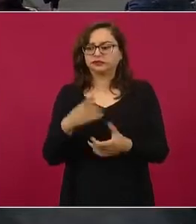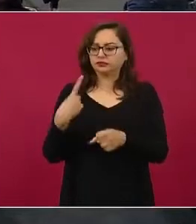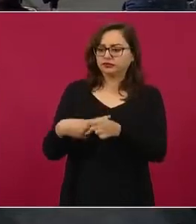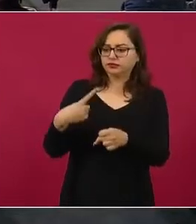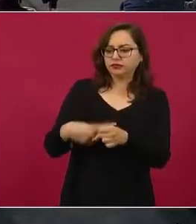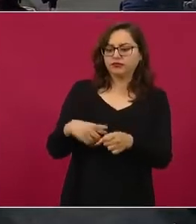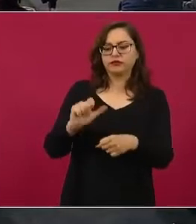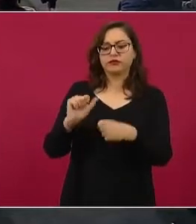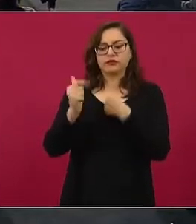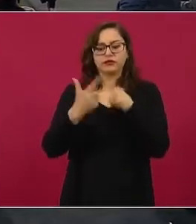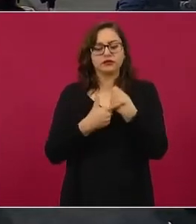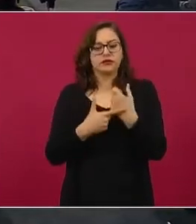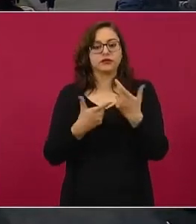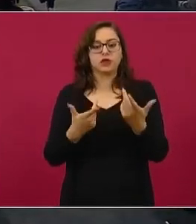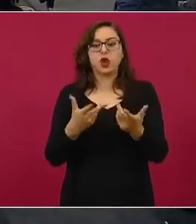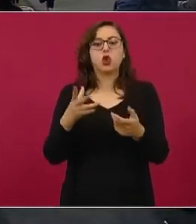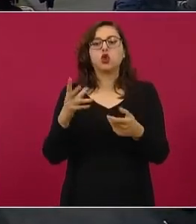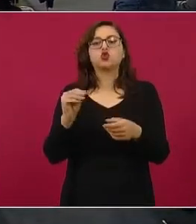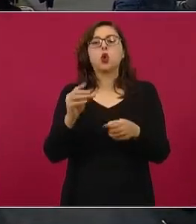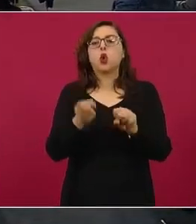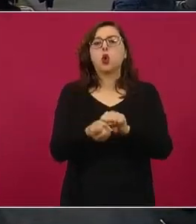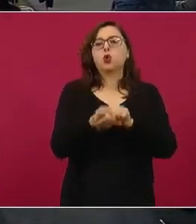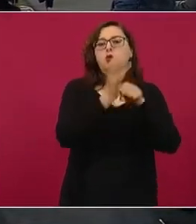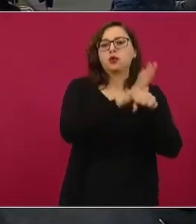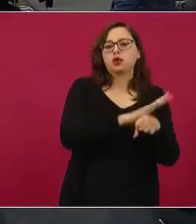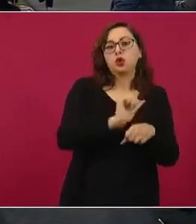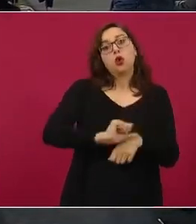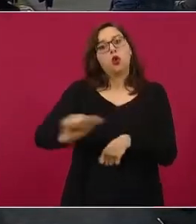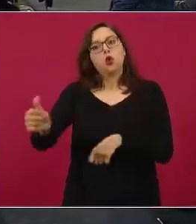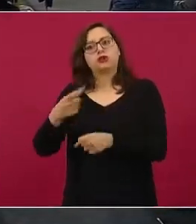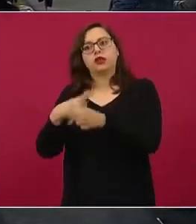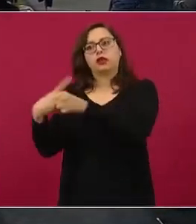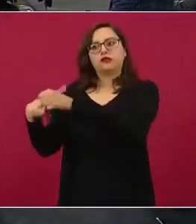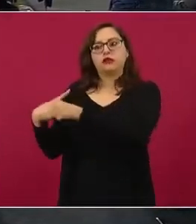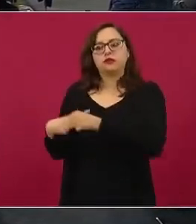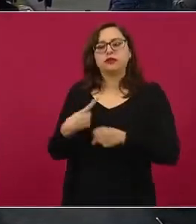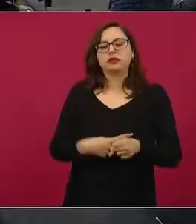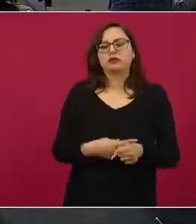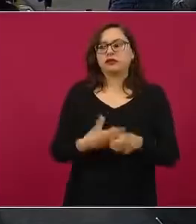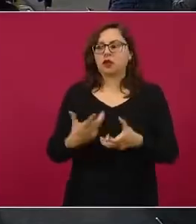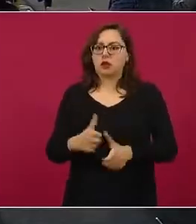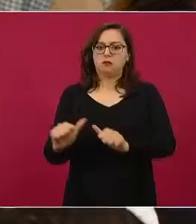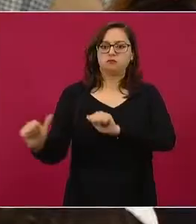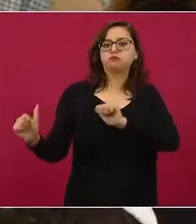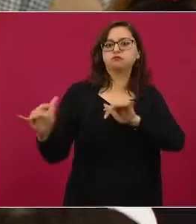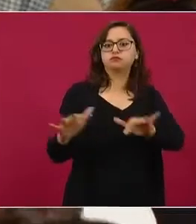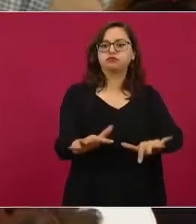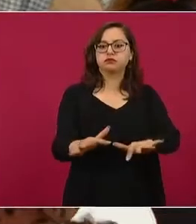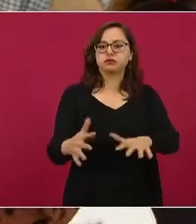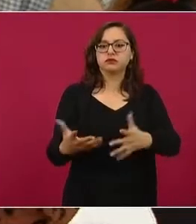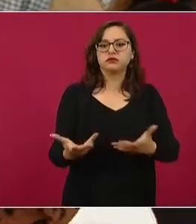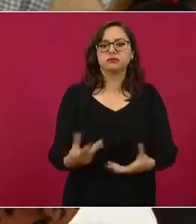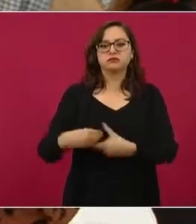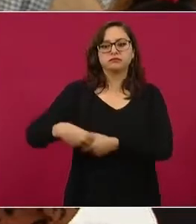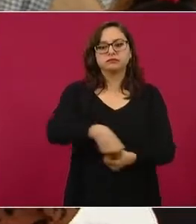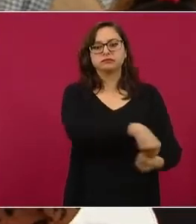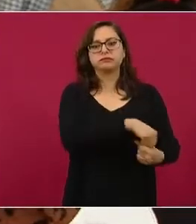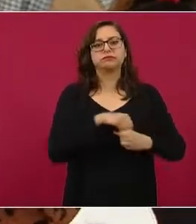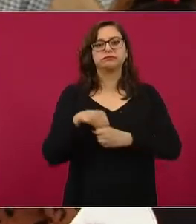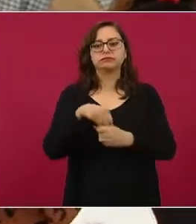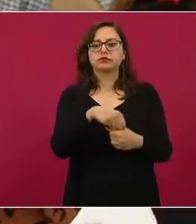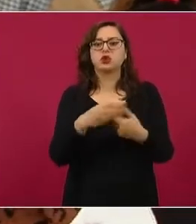son pacientes además con vulnerabilidad, evitar justo aglomeraciones para evitar también contagios. No sabemos cómo está